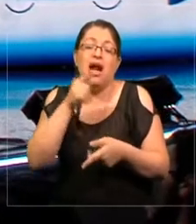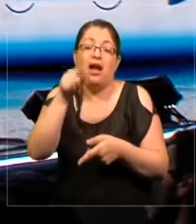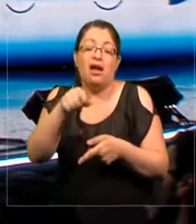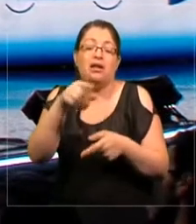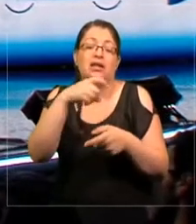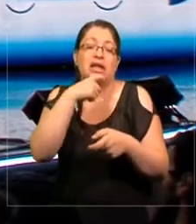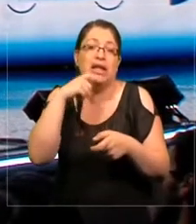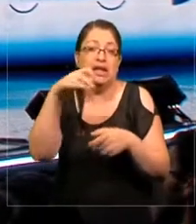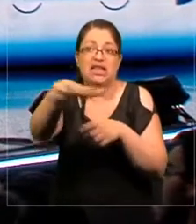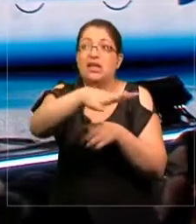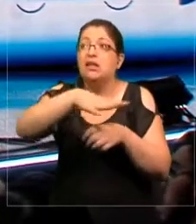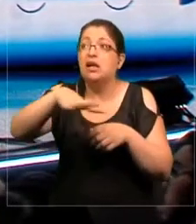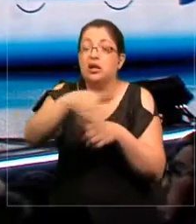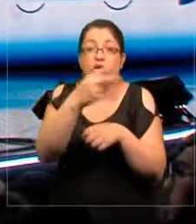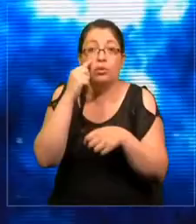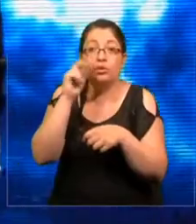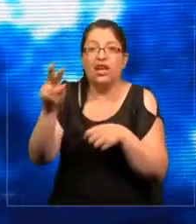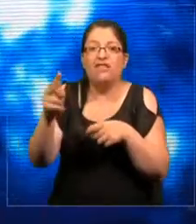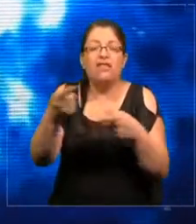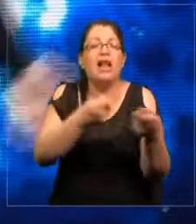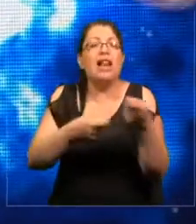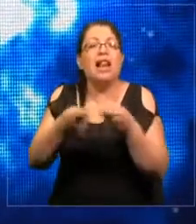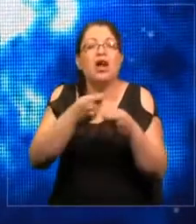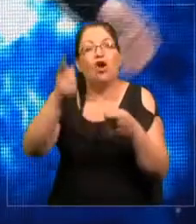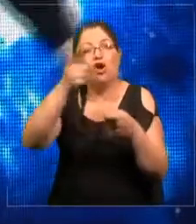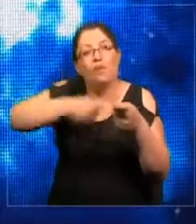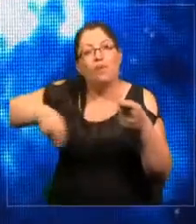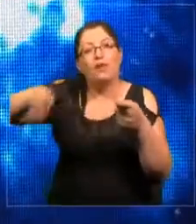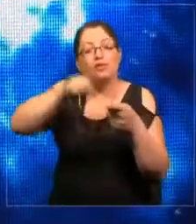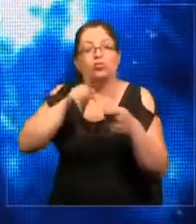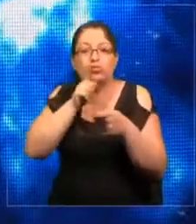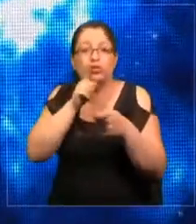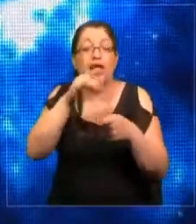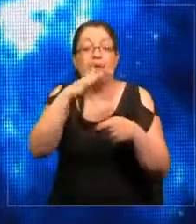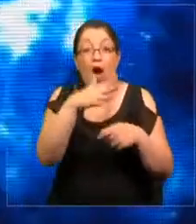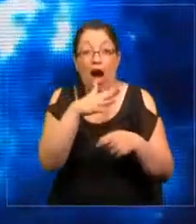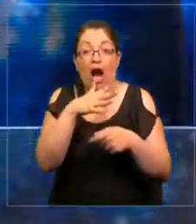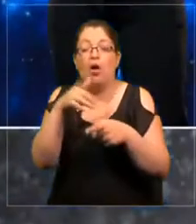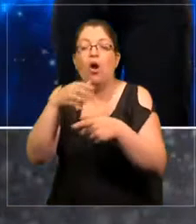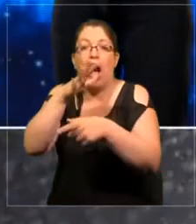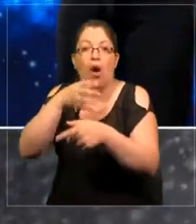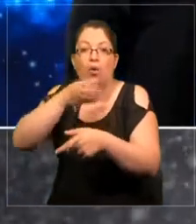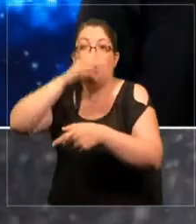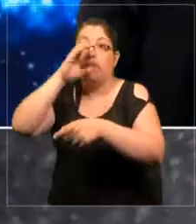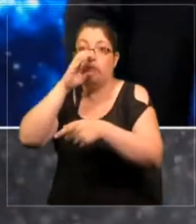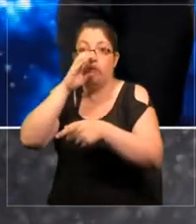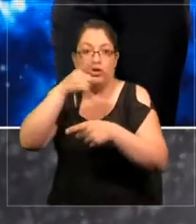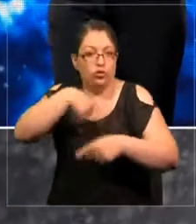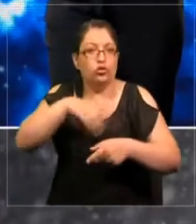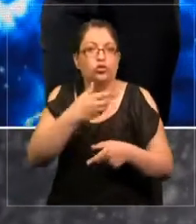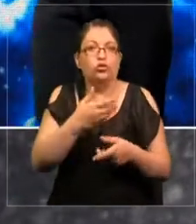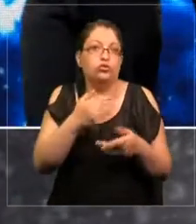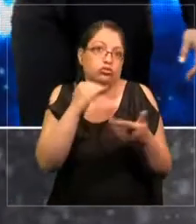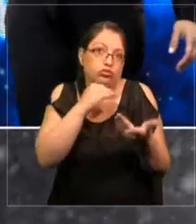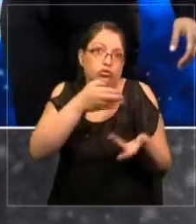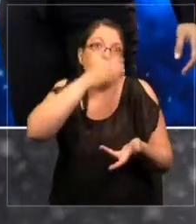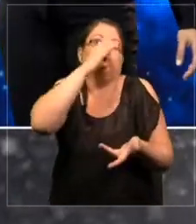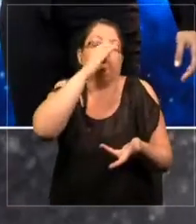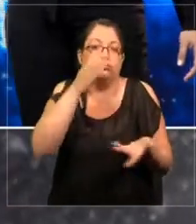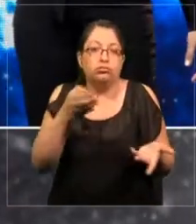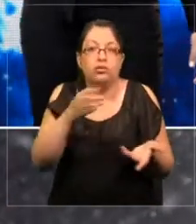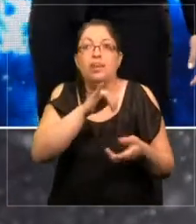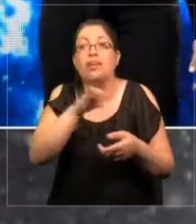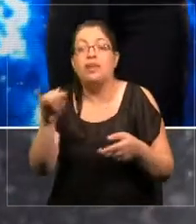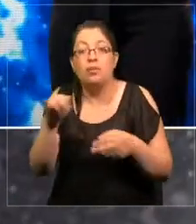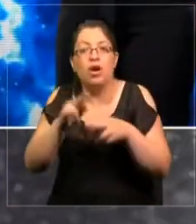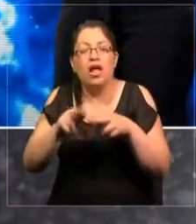para que ustedes vean esta economía circular, tenemos el agua, agua potable. Los humanos consumen el agua, luego producen